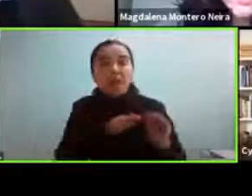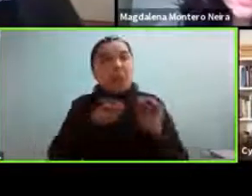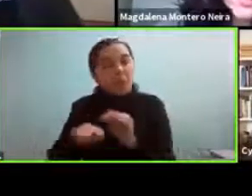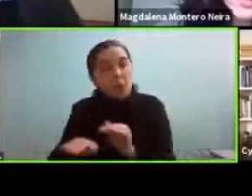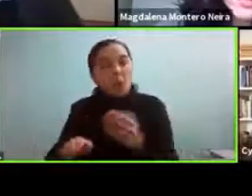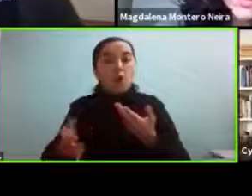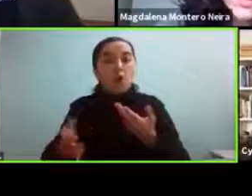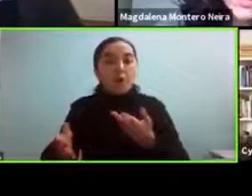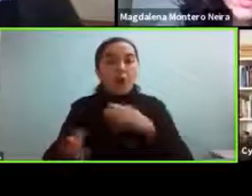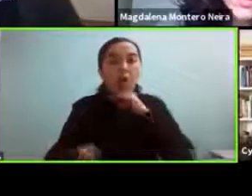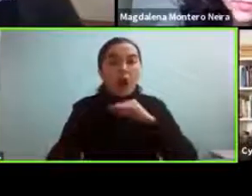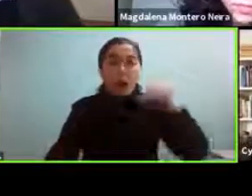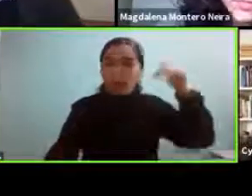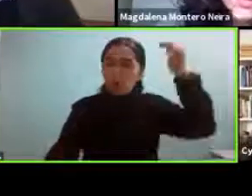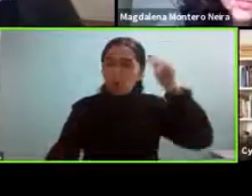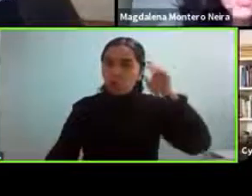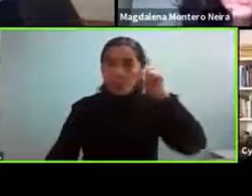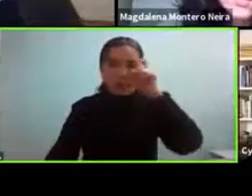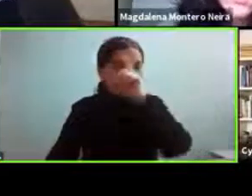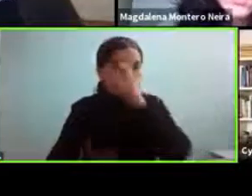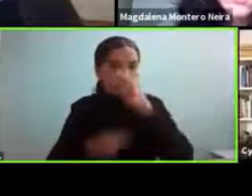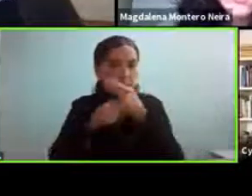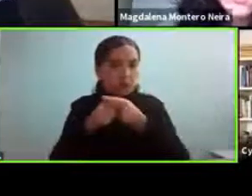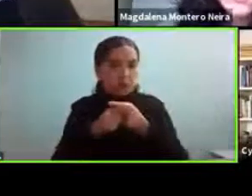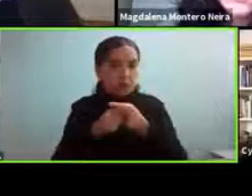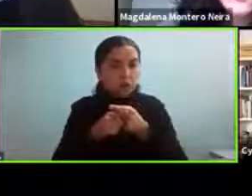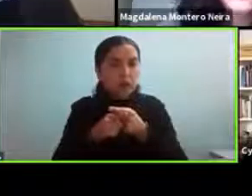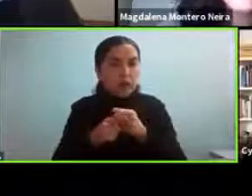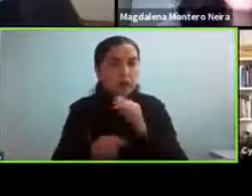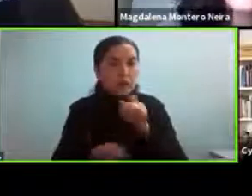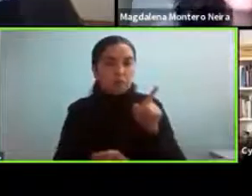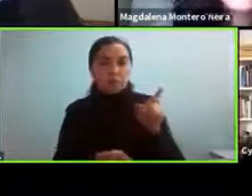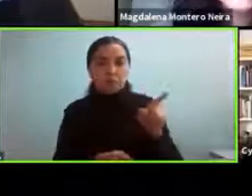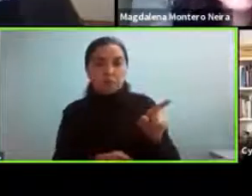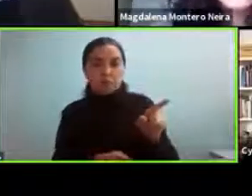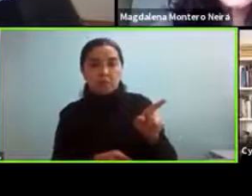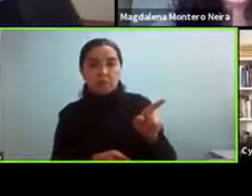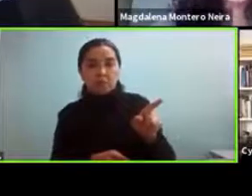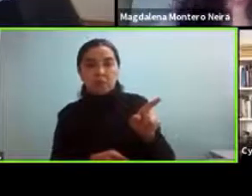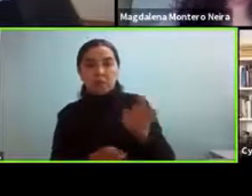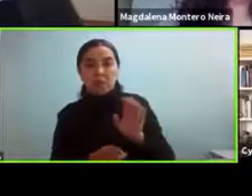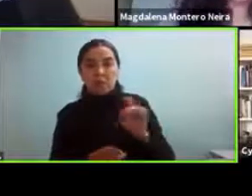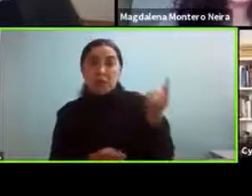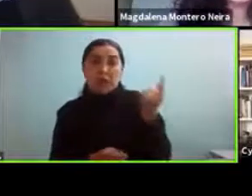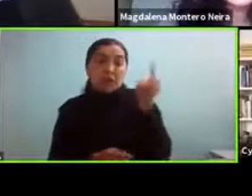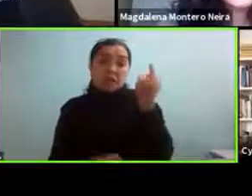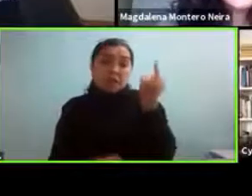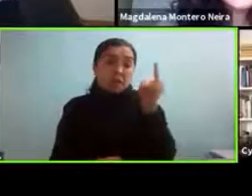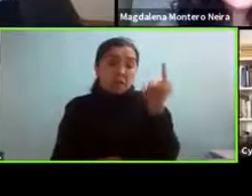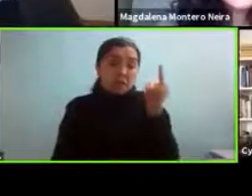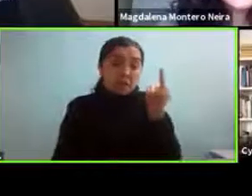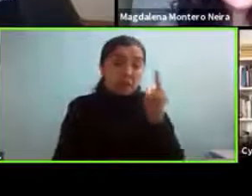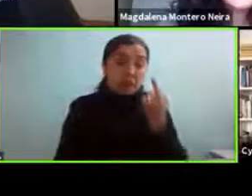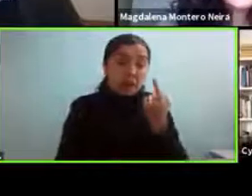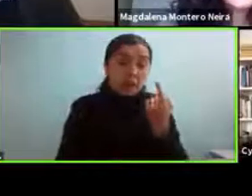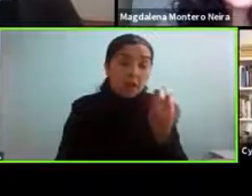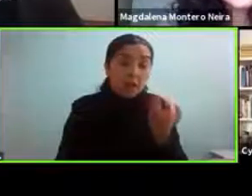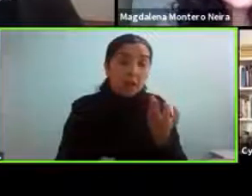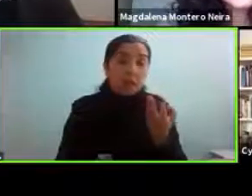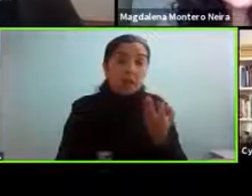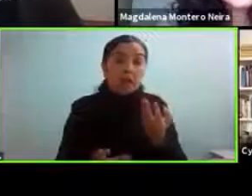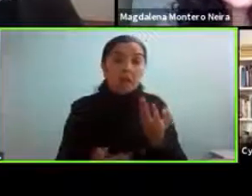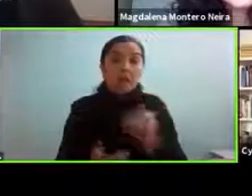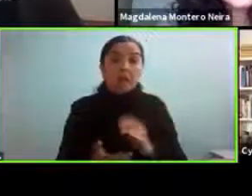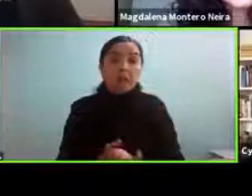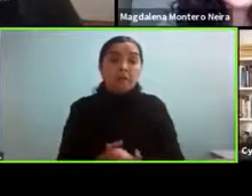los adultos cuando hay una dificultad social y ese adulto es relativamente autónomo o sea que digamos tiene un entorno y por ahí no le